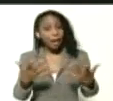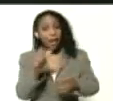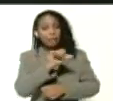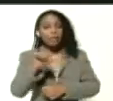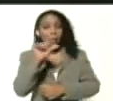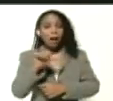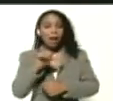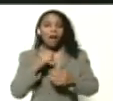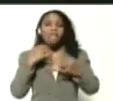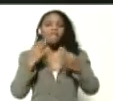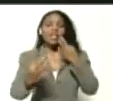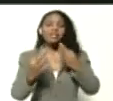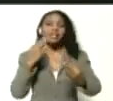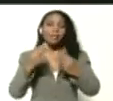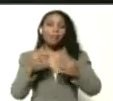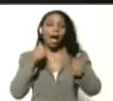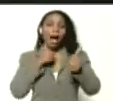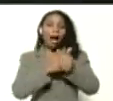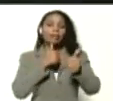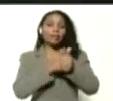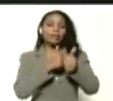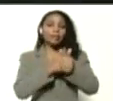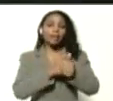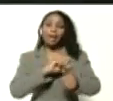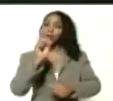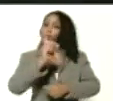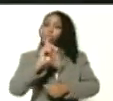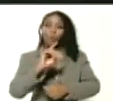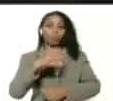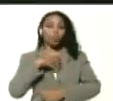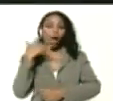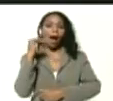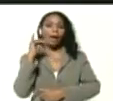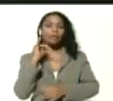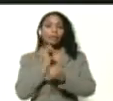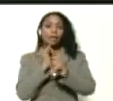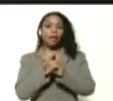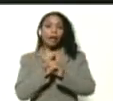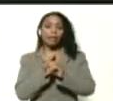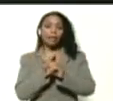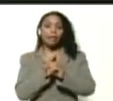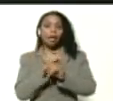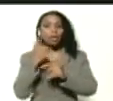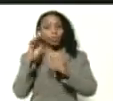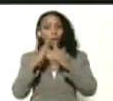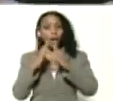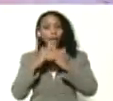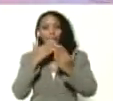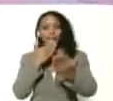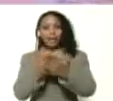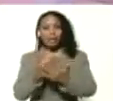de flexibilización asisten ya que no poseen internet en sus hogares Gracias señor presidente